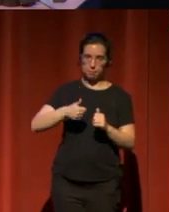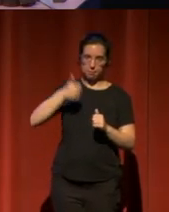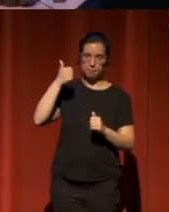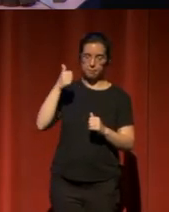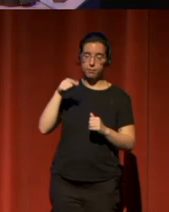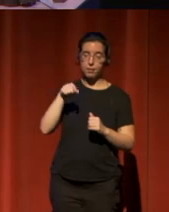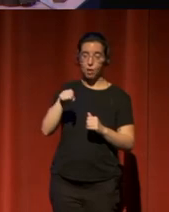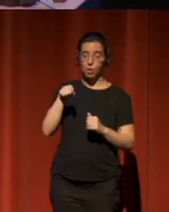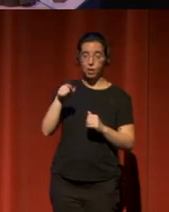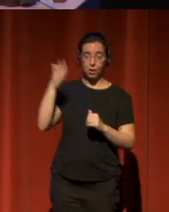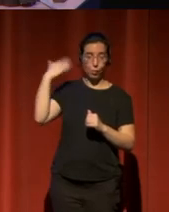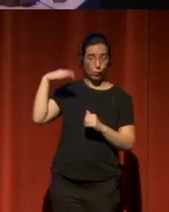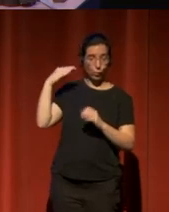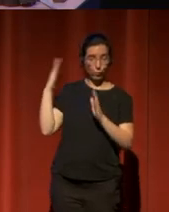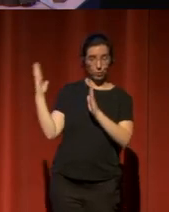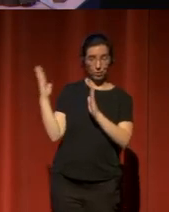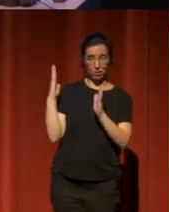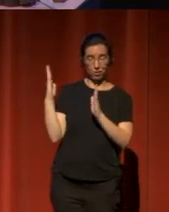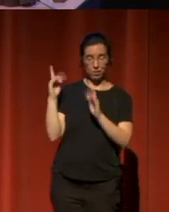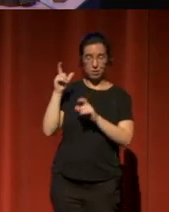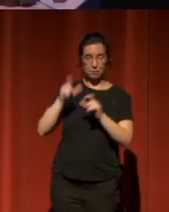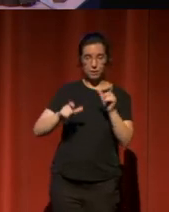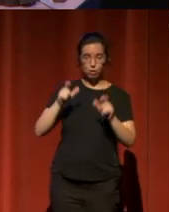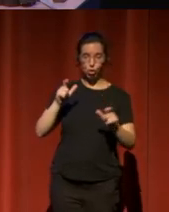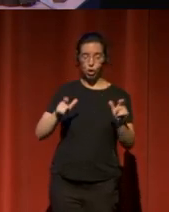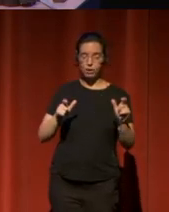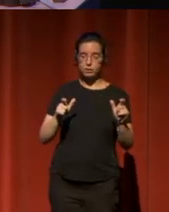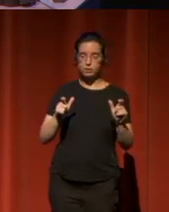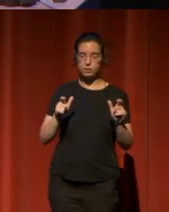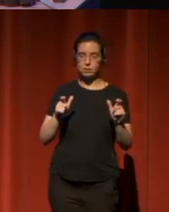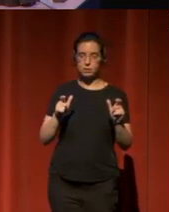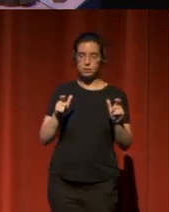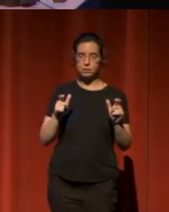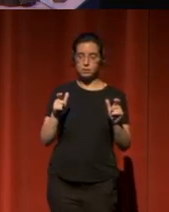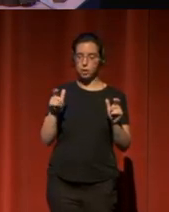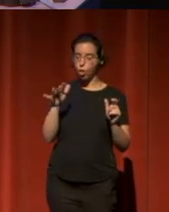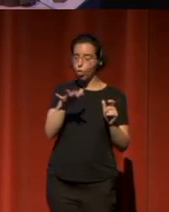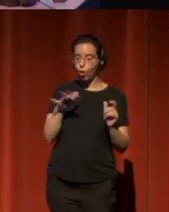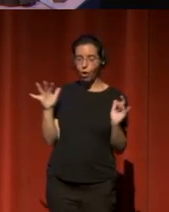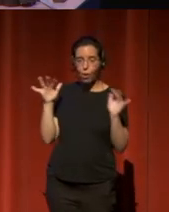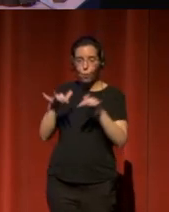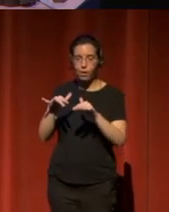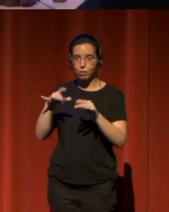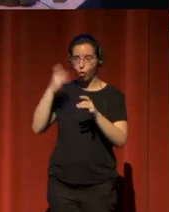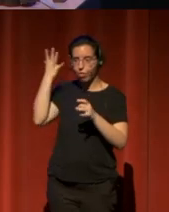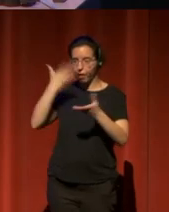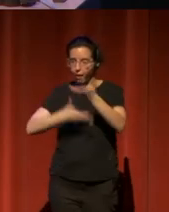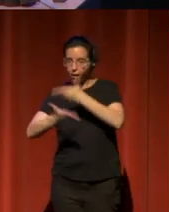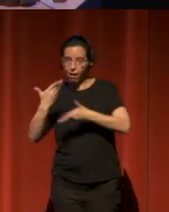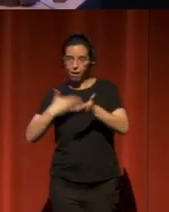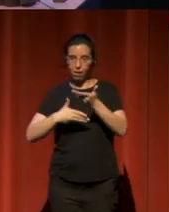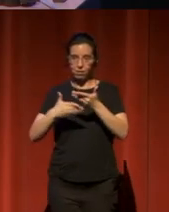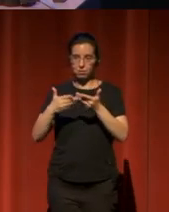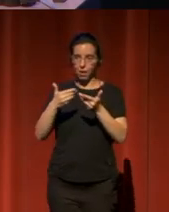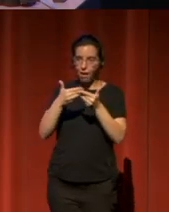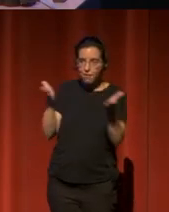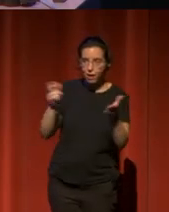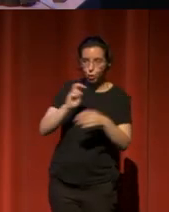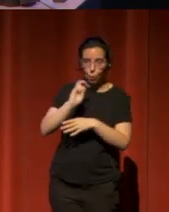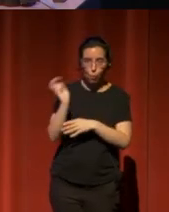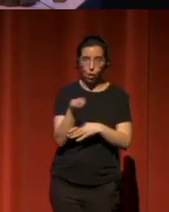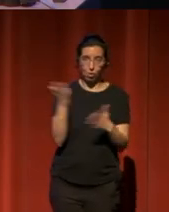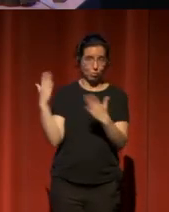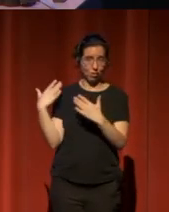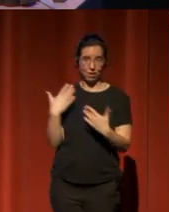otro lado, esta población no tiene y demanda espacios de encuentro de intercambio de ideas abiertos y plurales. También